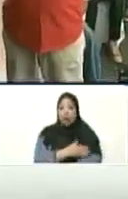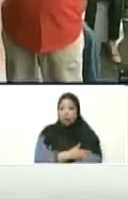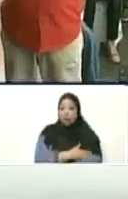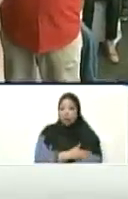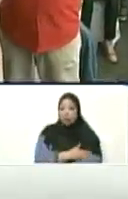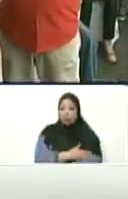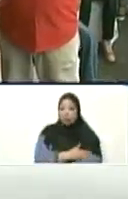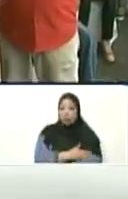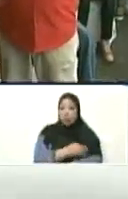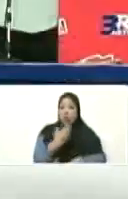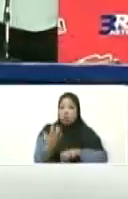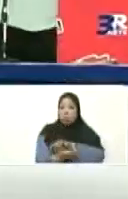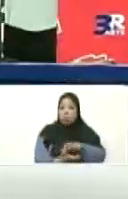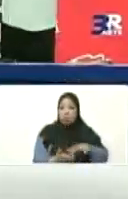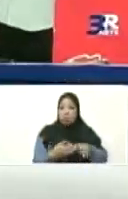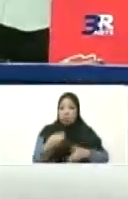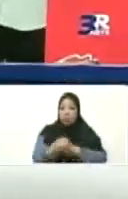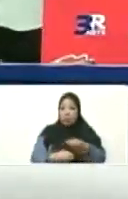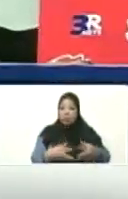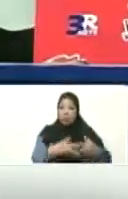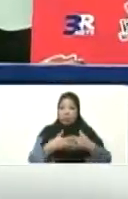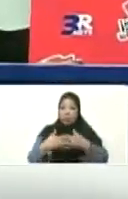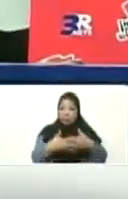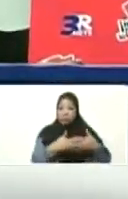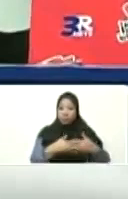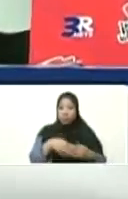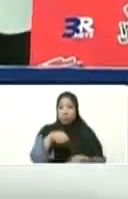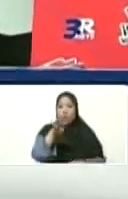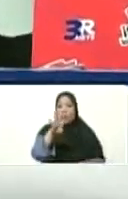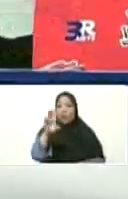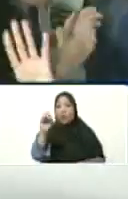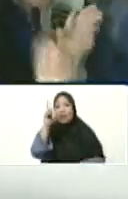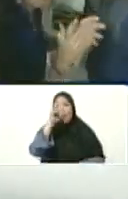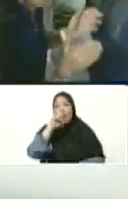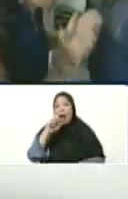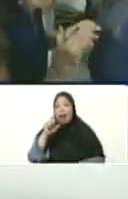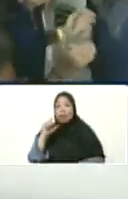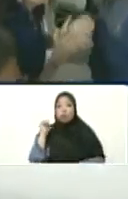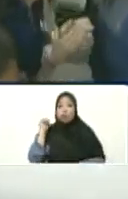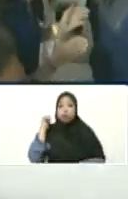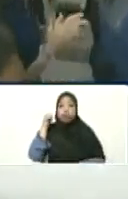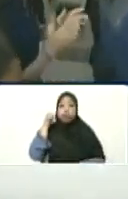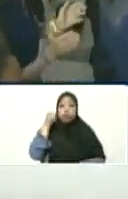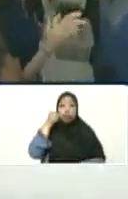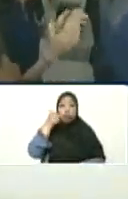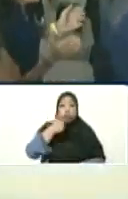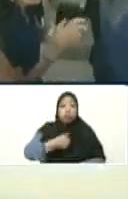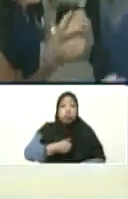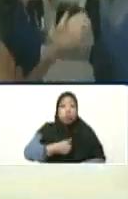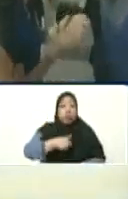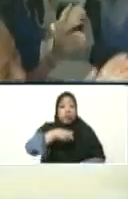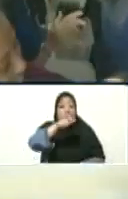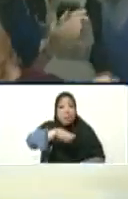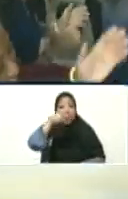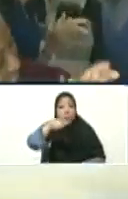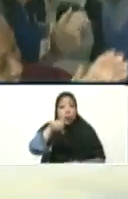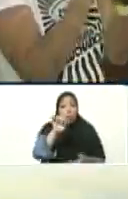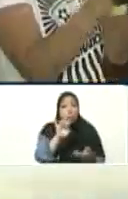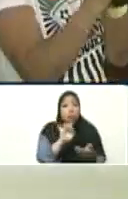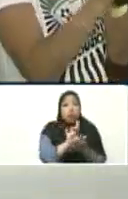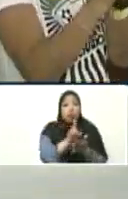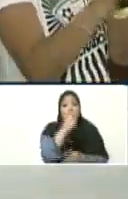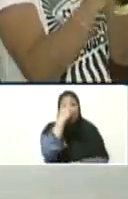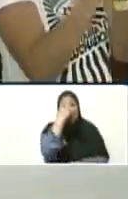a 40 años de exclusión, de desalojos, de